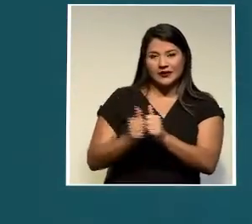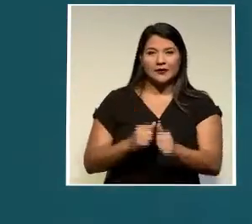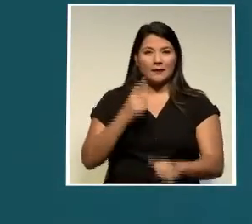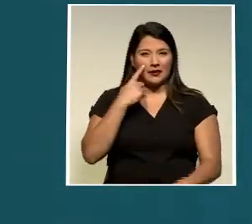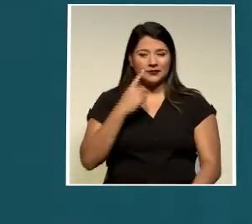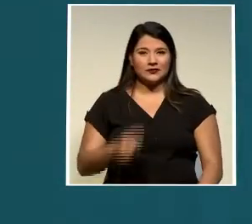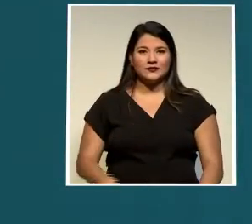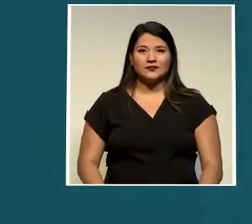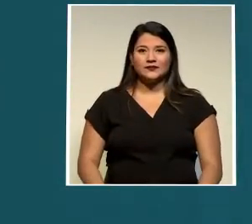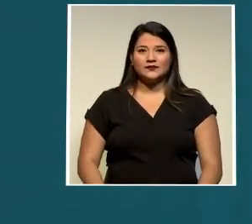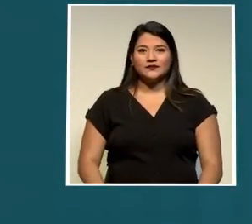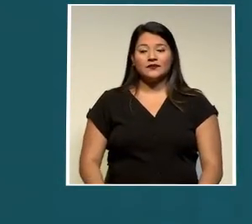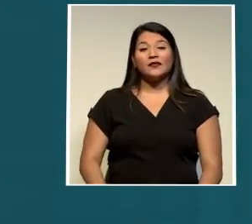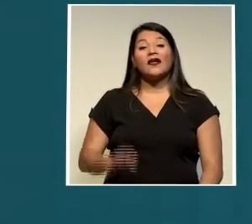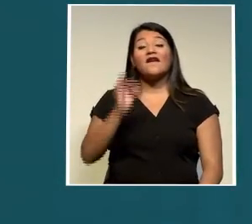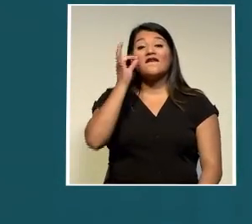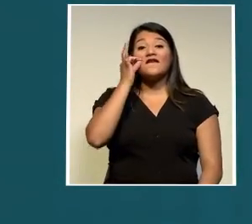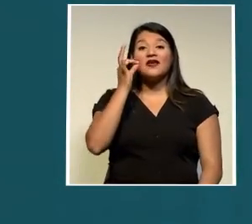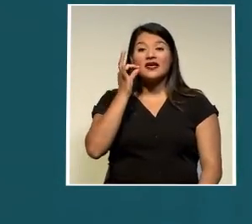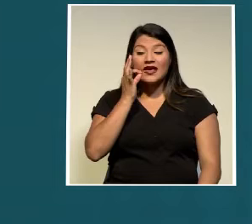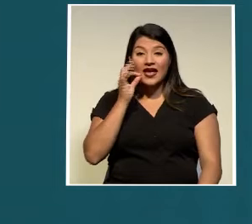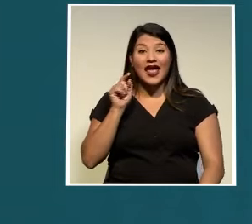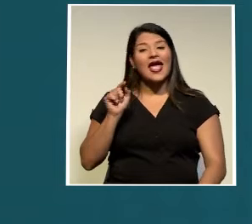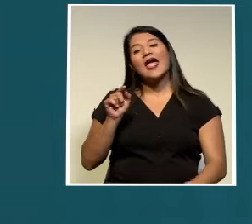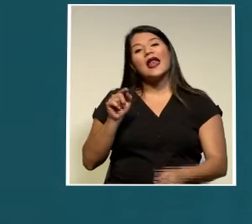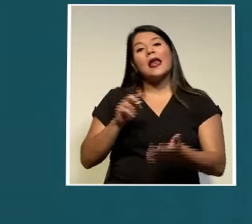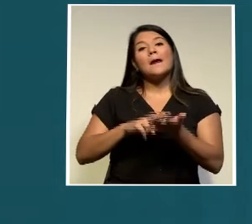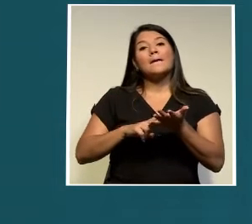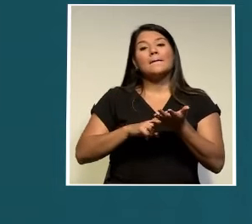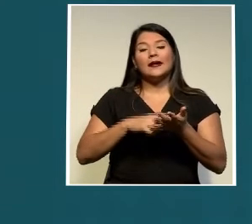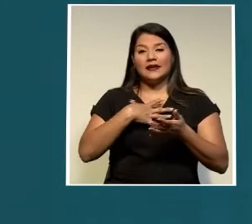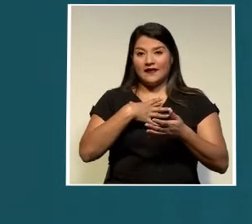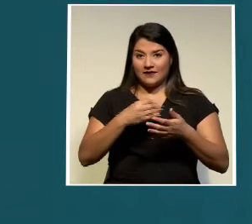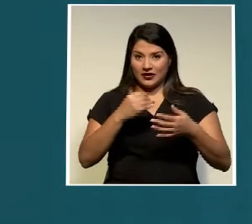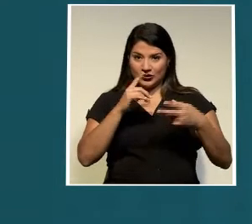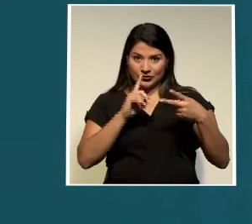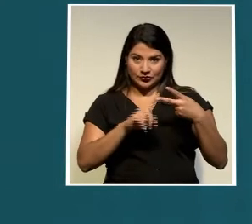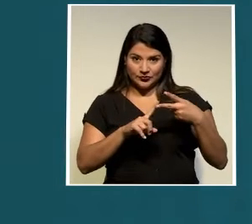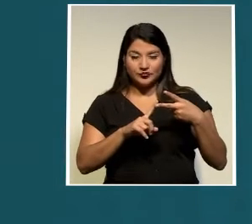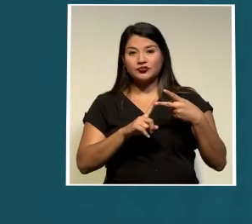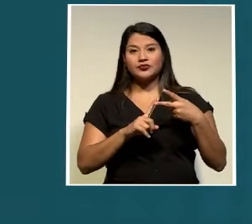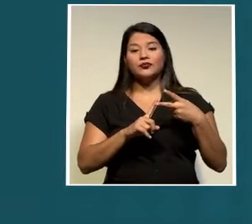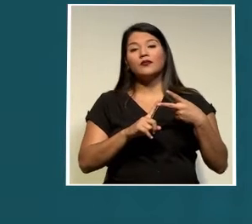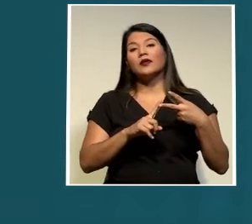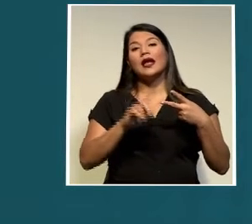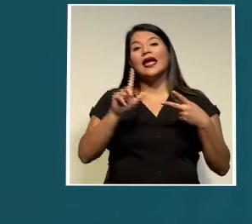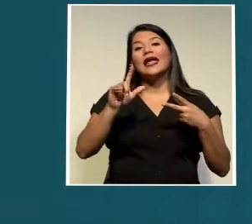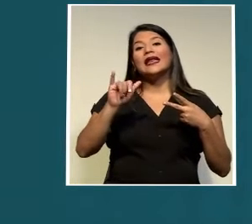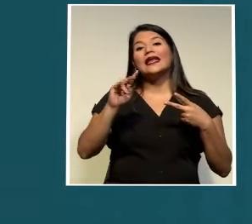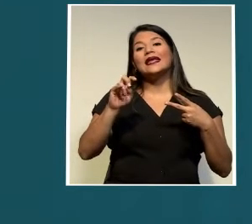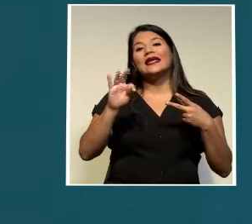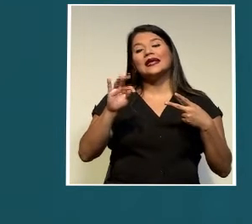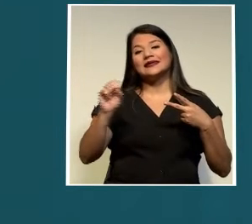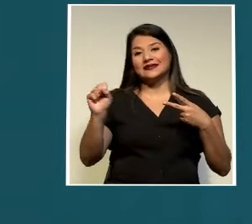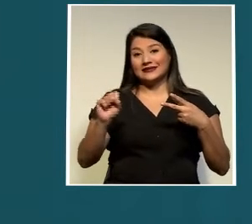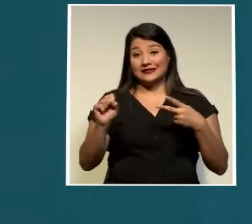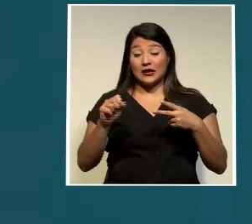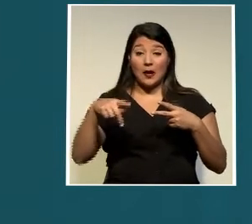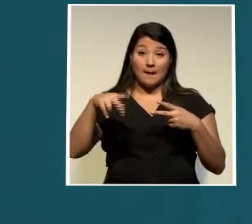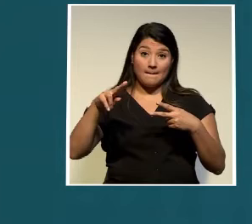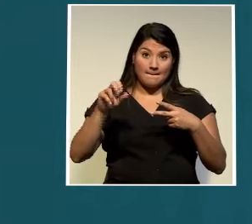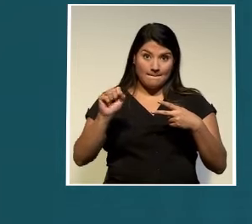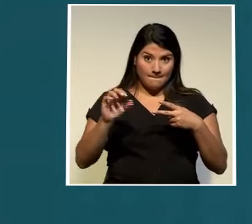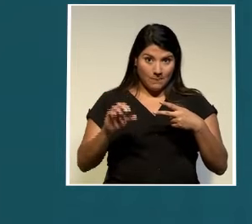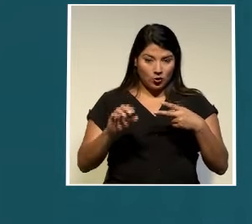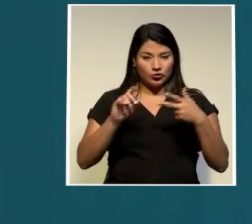veamos José María Figueres representante del partido Liberación Nacional Linet Saborío candidata del partido